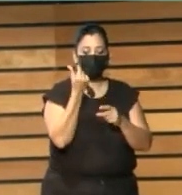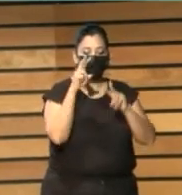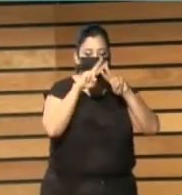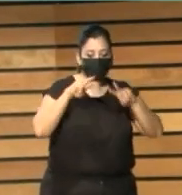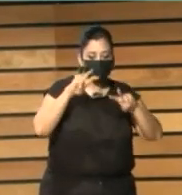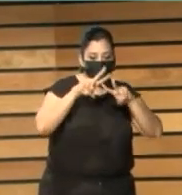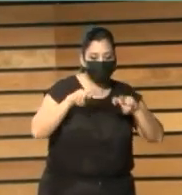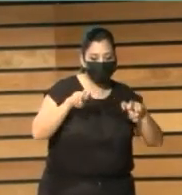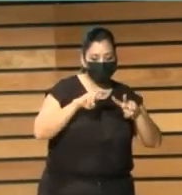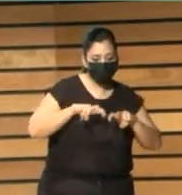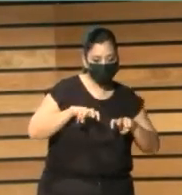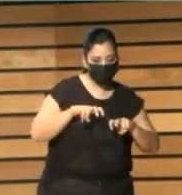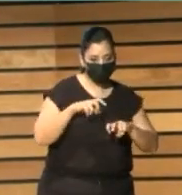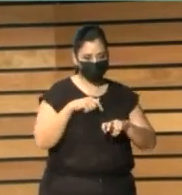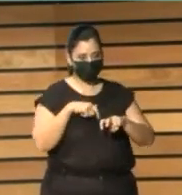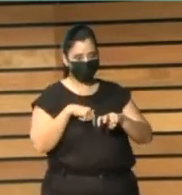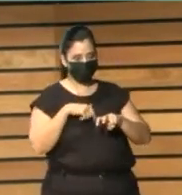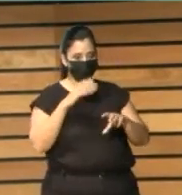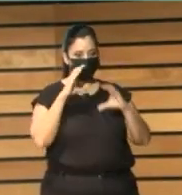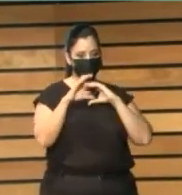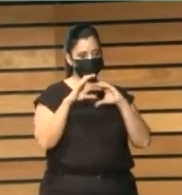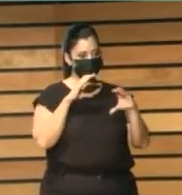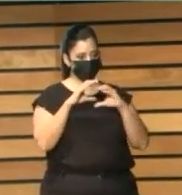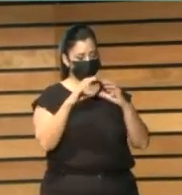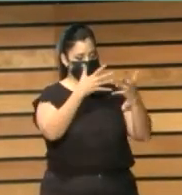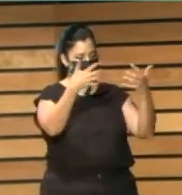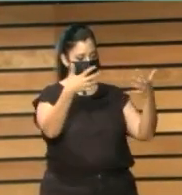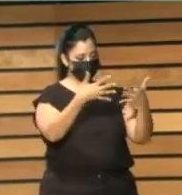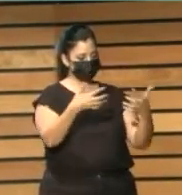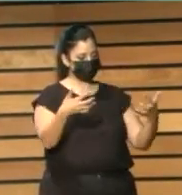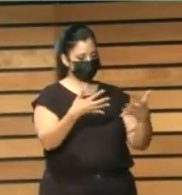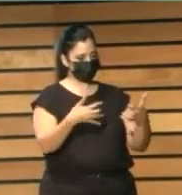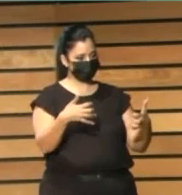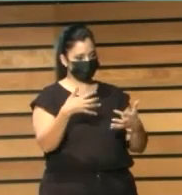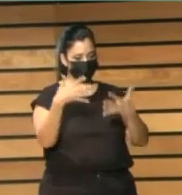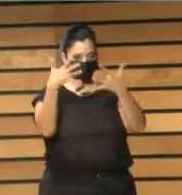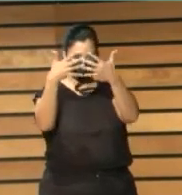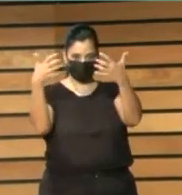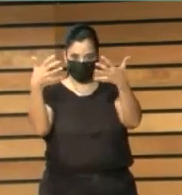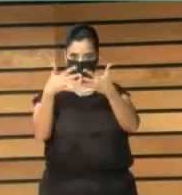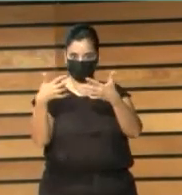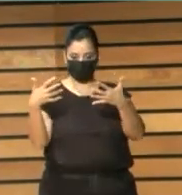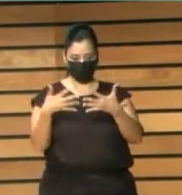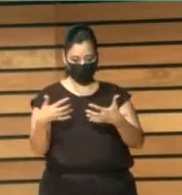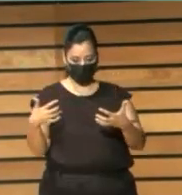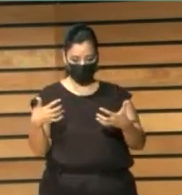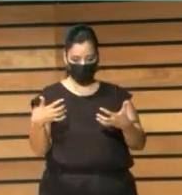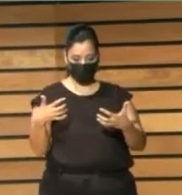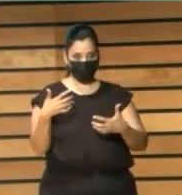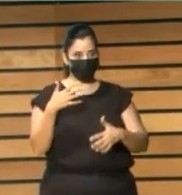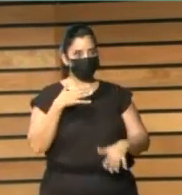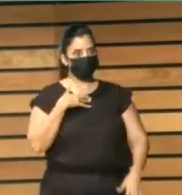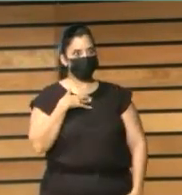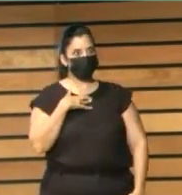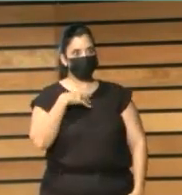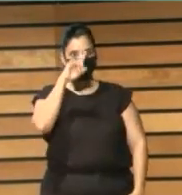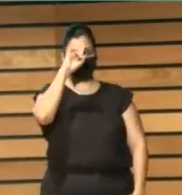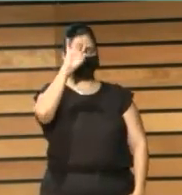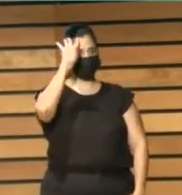los diferentes hilos de conversaciones que allí se tejían, perdonad la expresión coloquial, pero es que